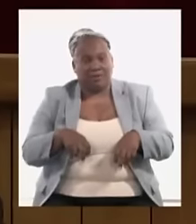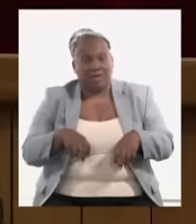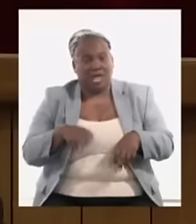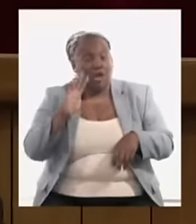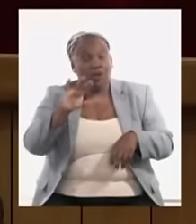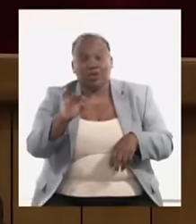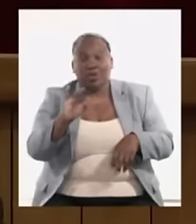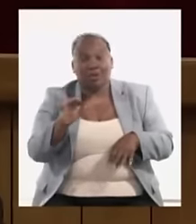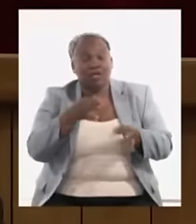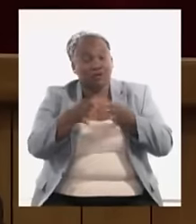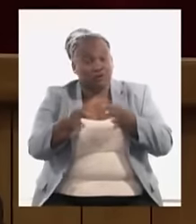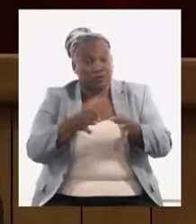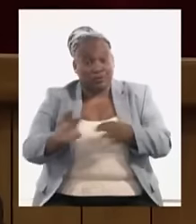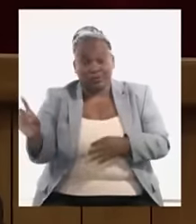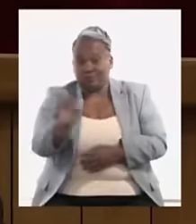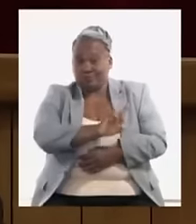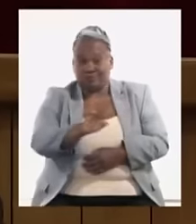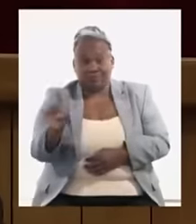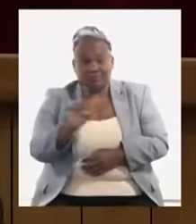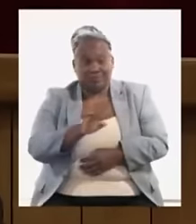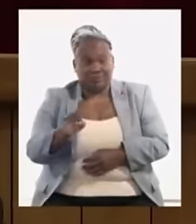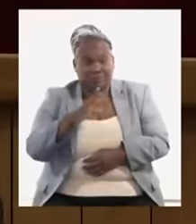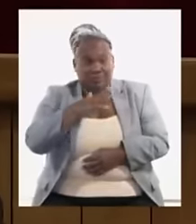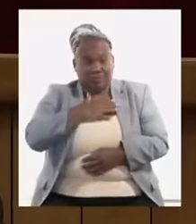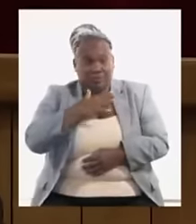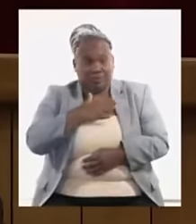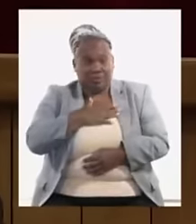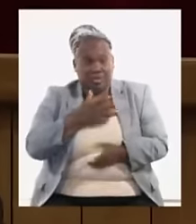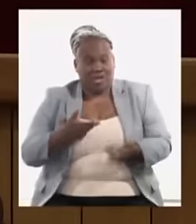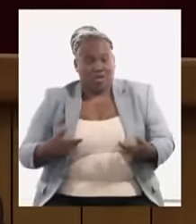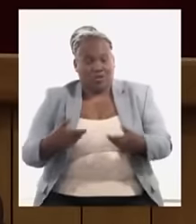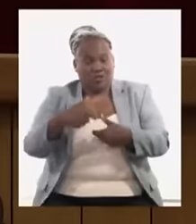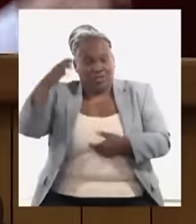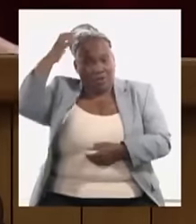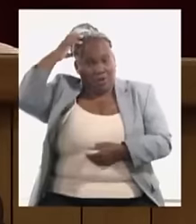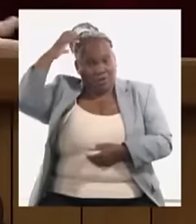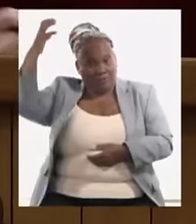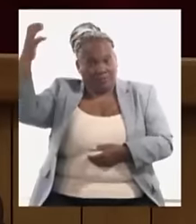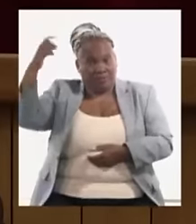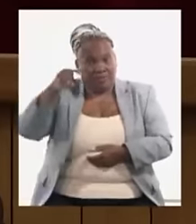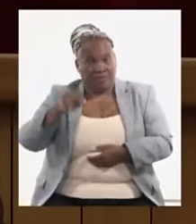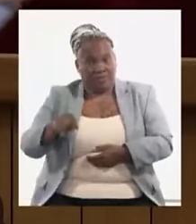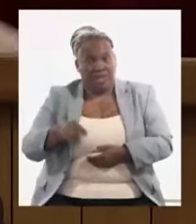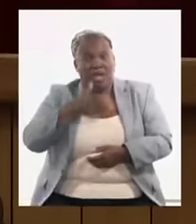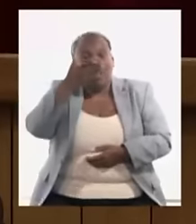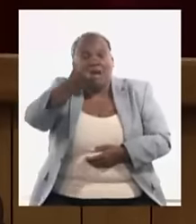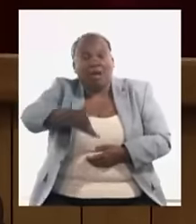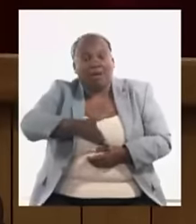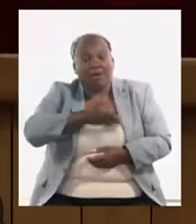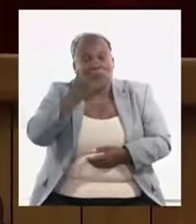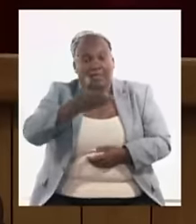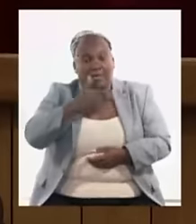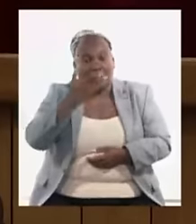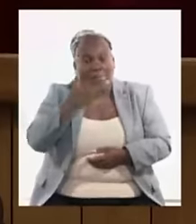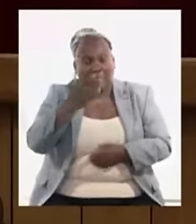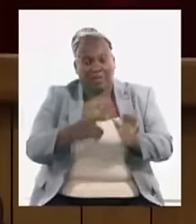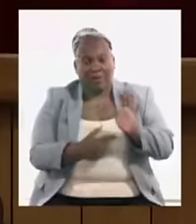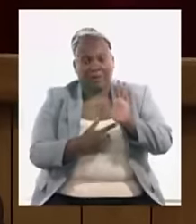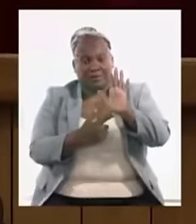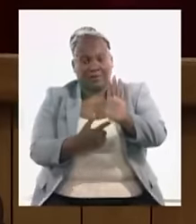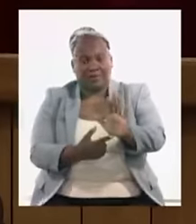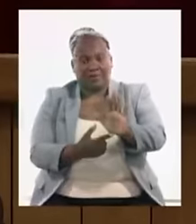asamblea sino sobre todo el papel que juega el consejo de la administración municipal que es quien rinde cuenta que es quien presenta allí